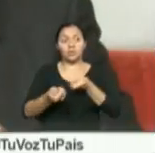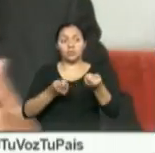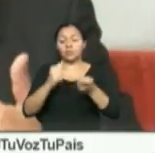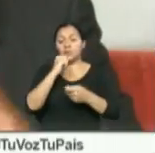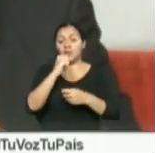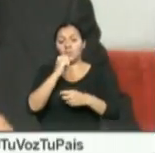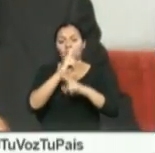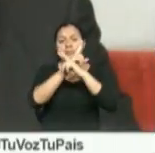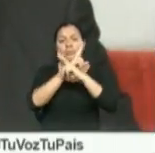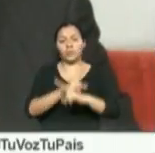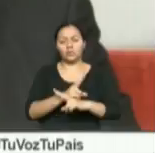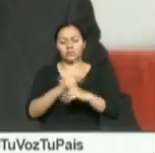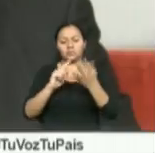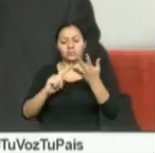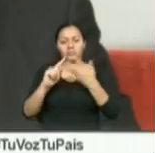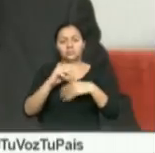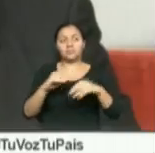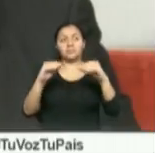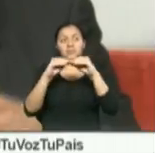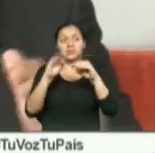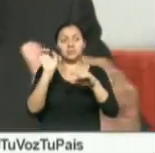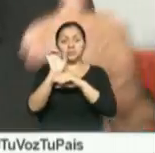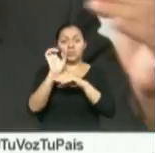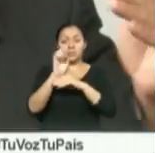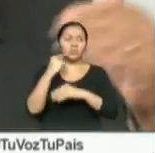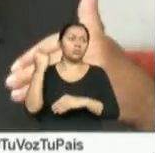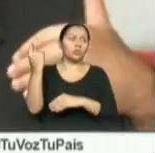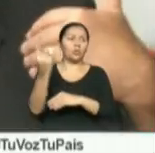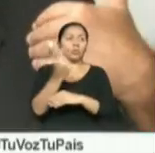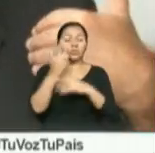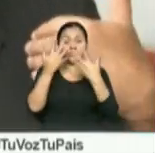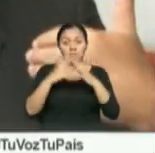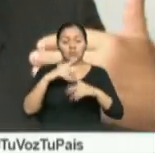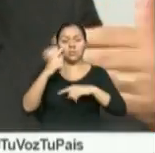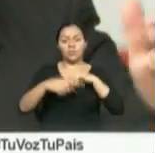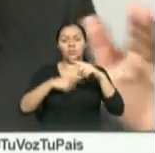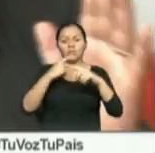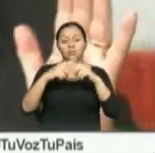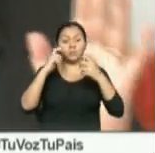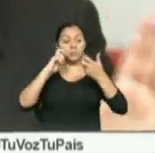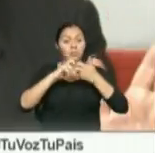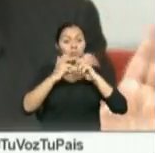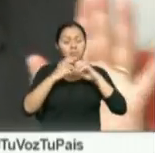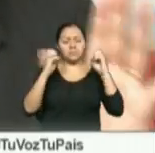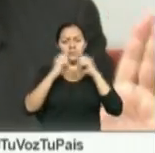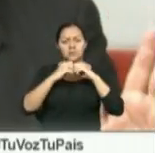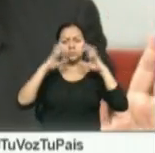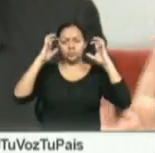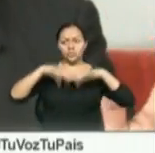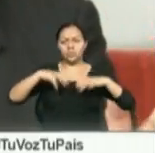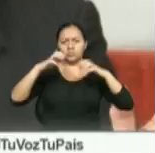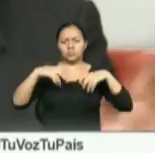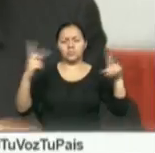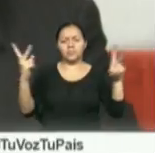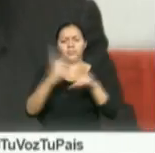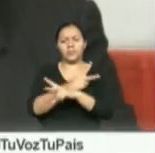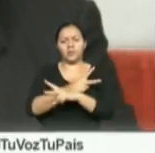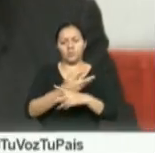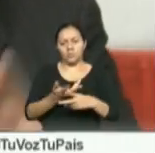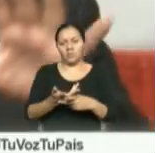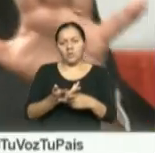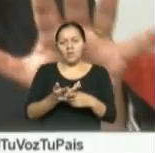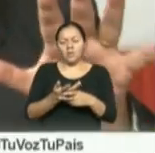zonas y miles y miles de ecuatorianos compatriotas que, caso contrario, estarían sufriendo con mayor intensidad esta época